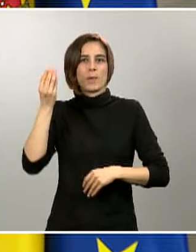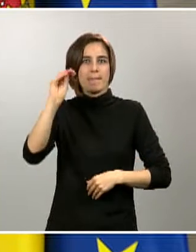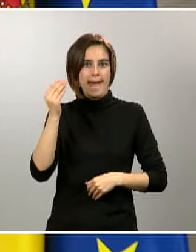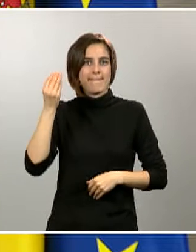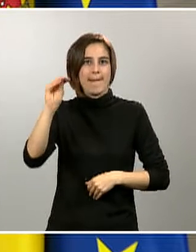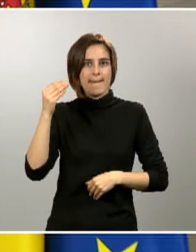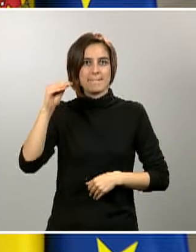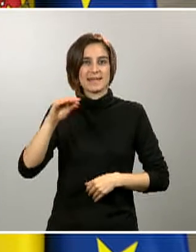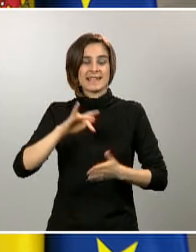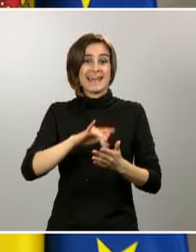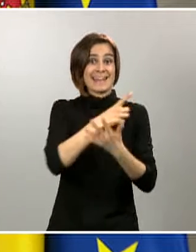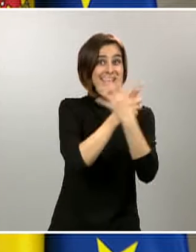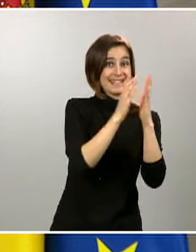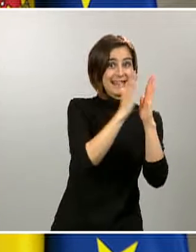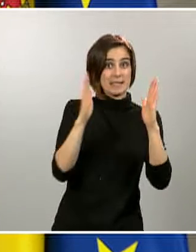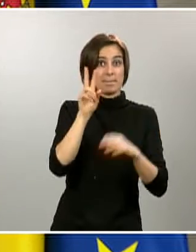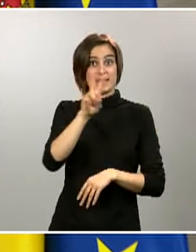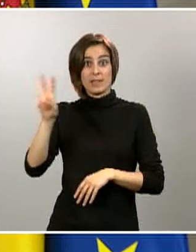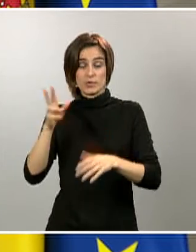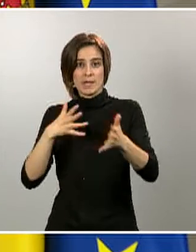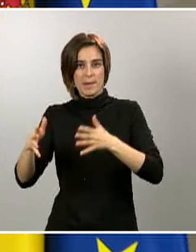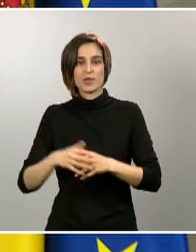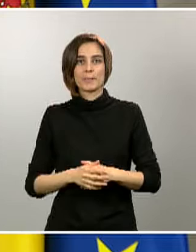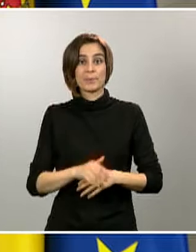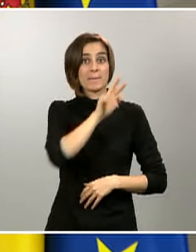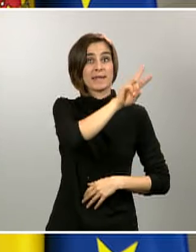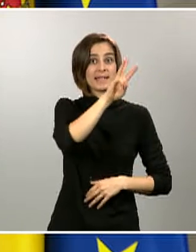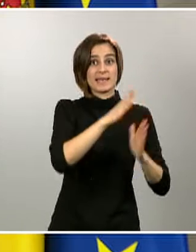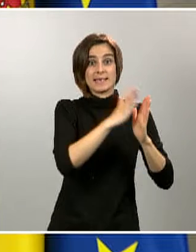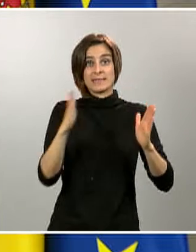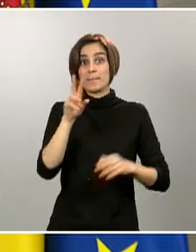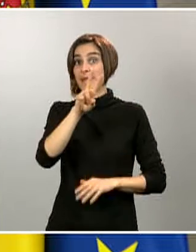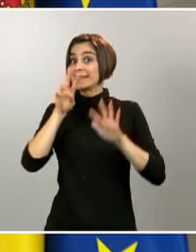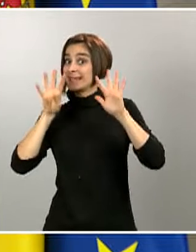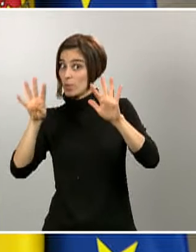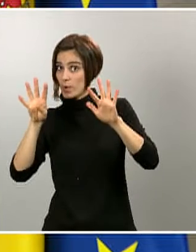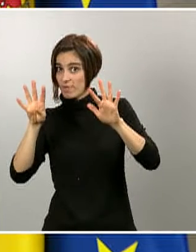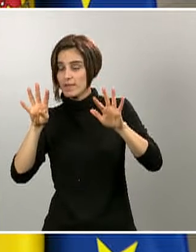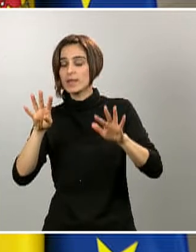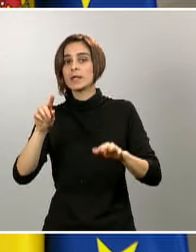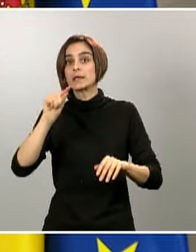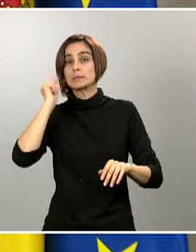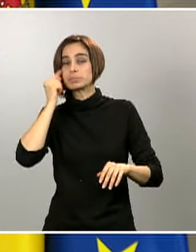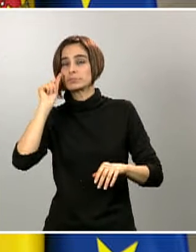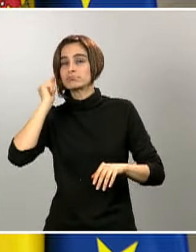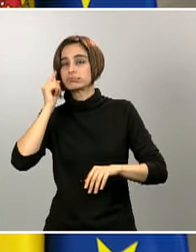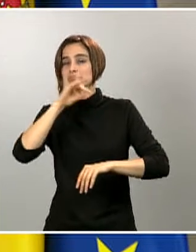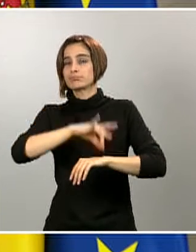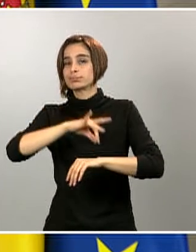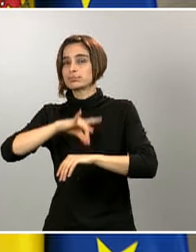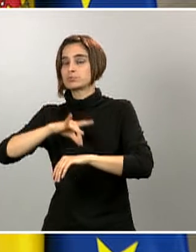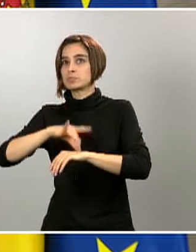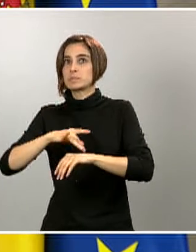22 de marzo. Del 23 al 29 de marzo, el incremento de casos notificados tenía una media de crecimiento del